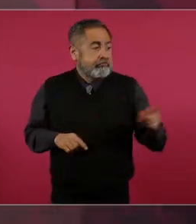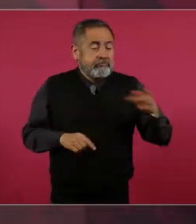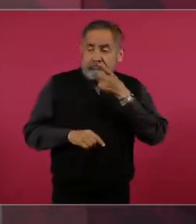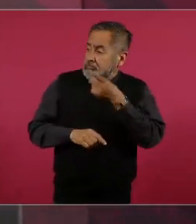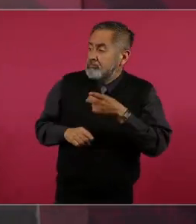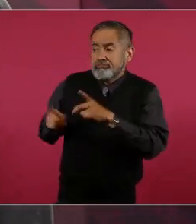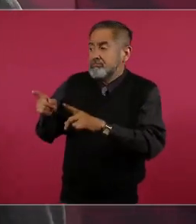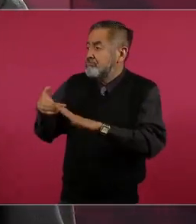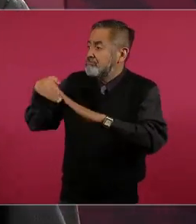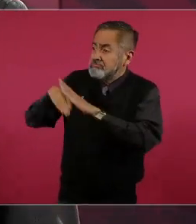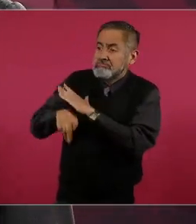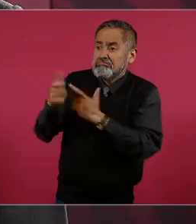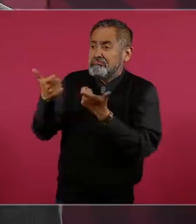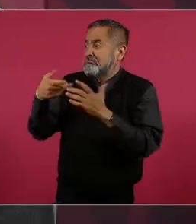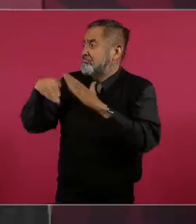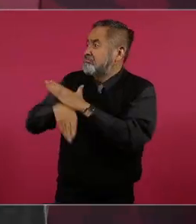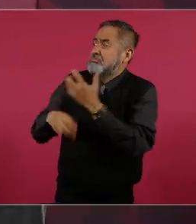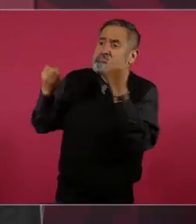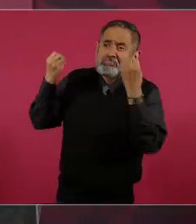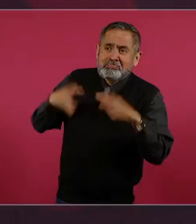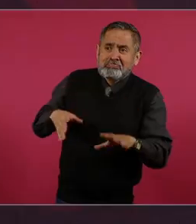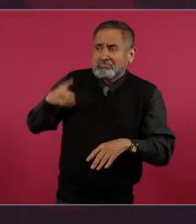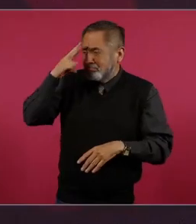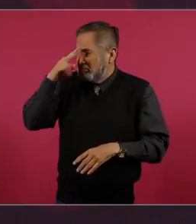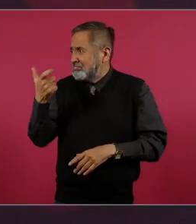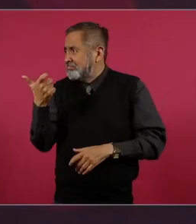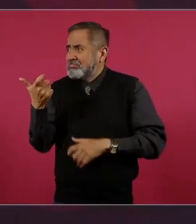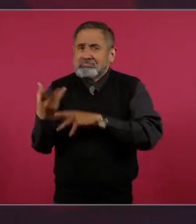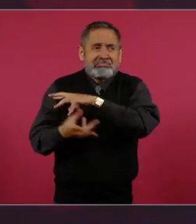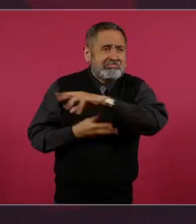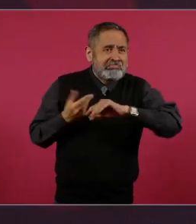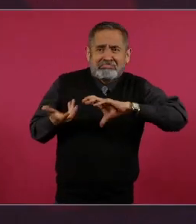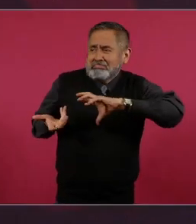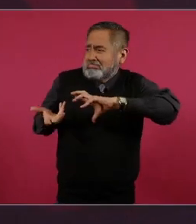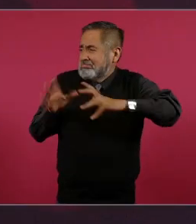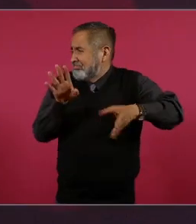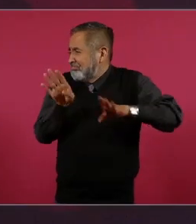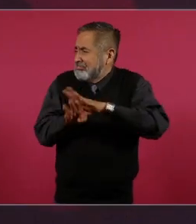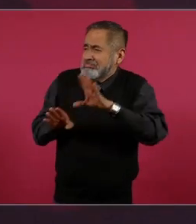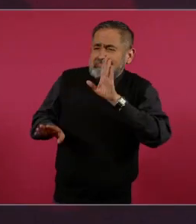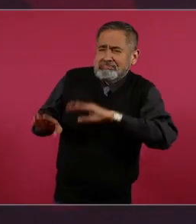económica, financiera,